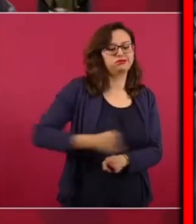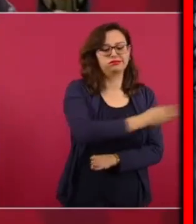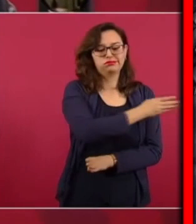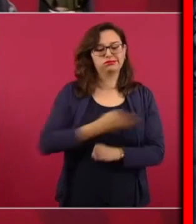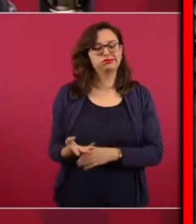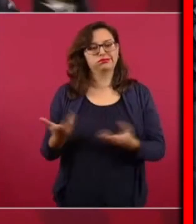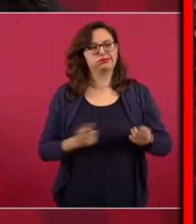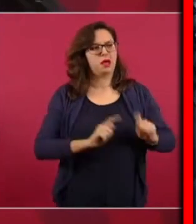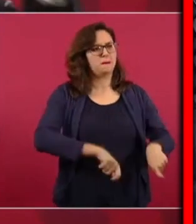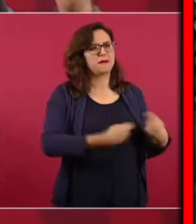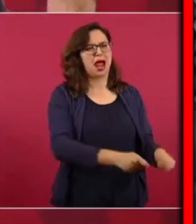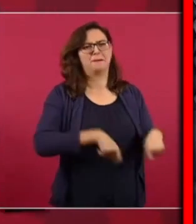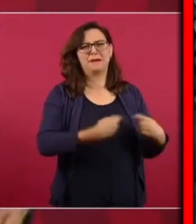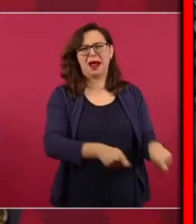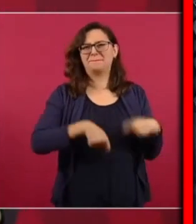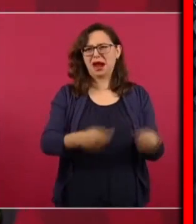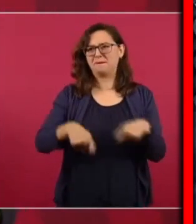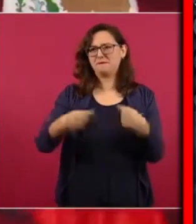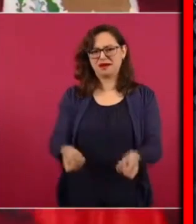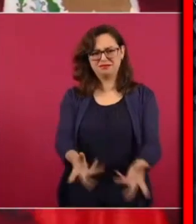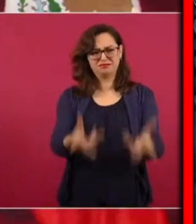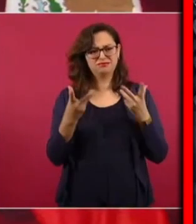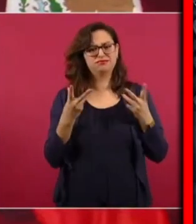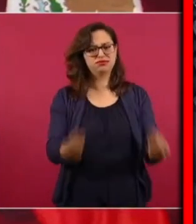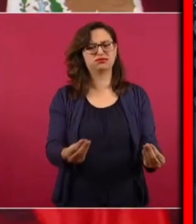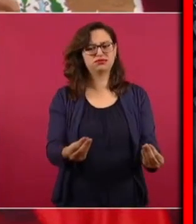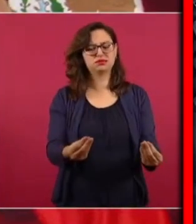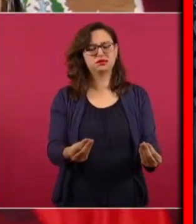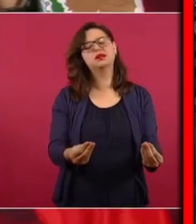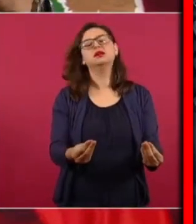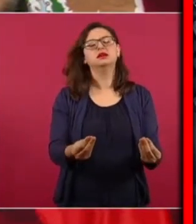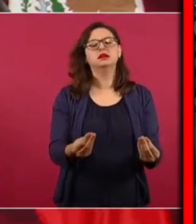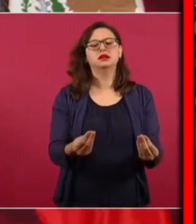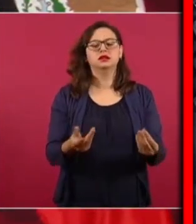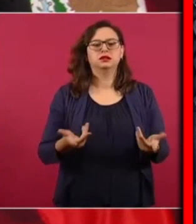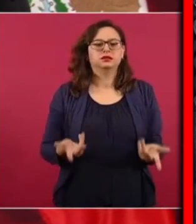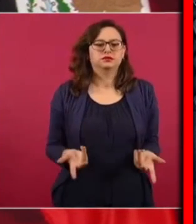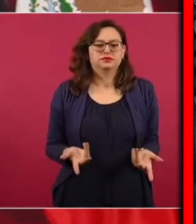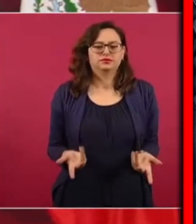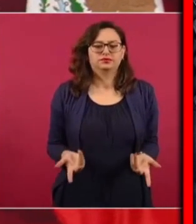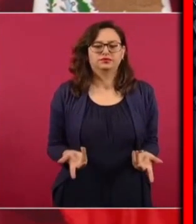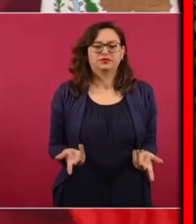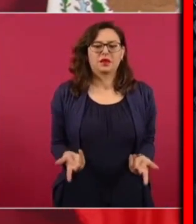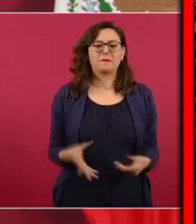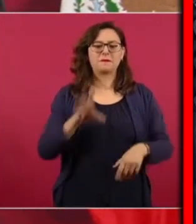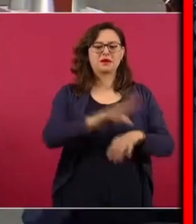durante el periodo neoliberal que lo que concesionaron